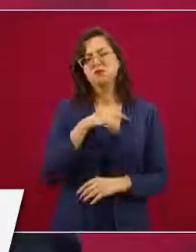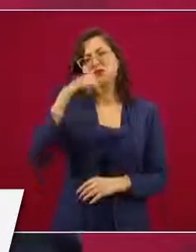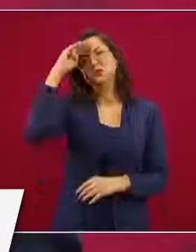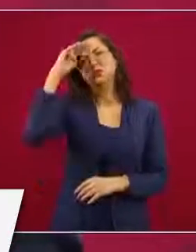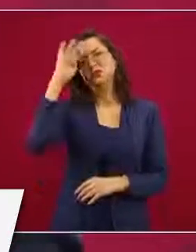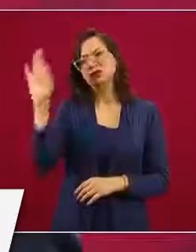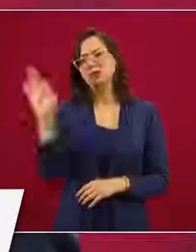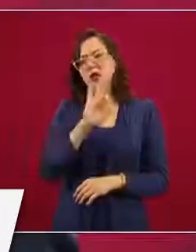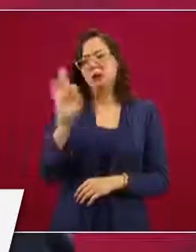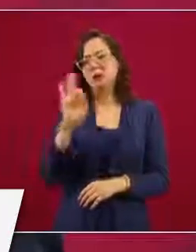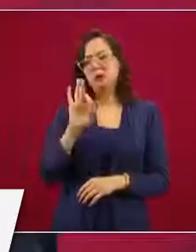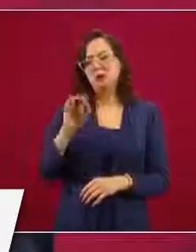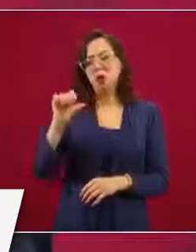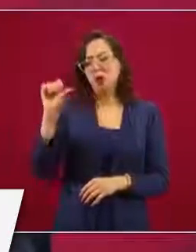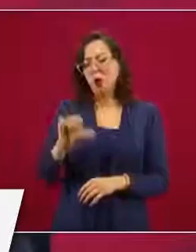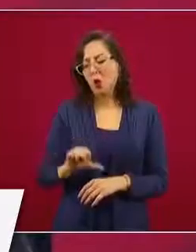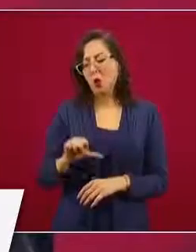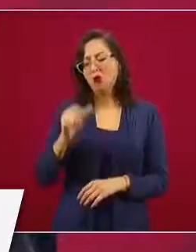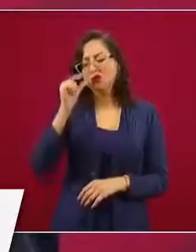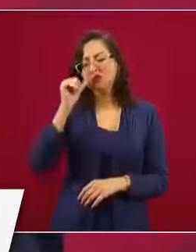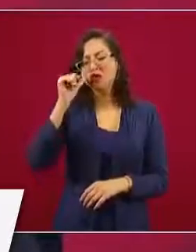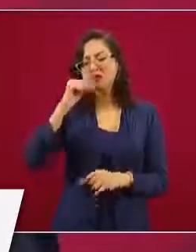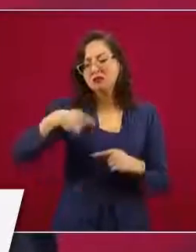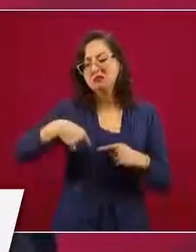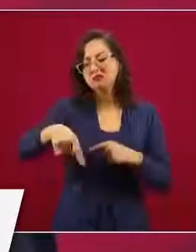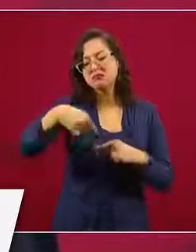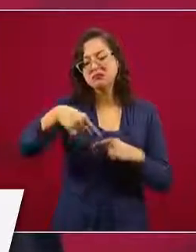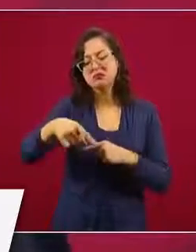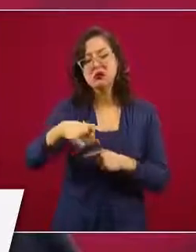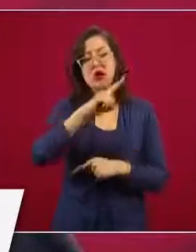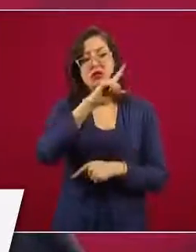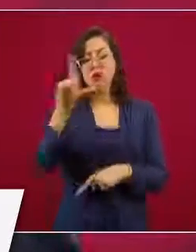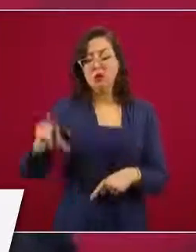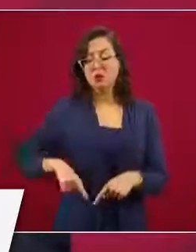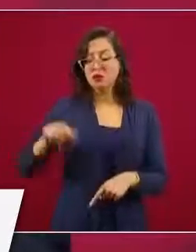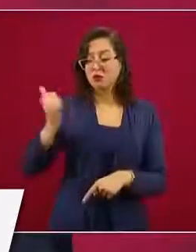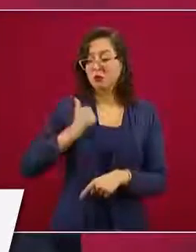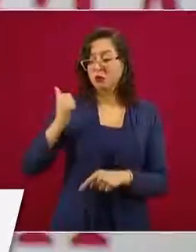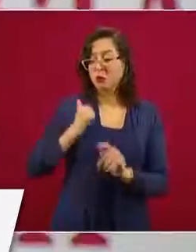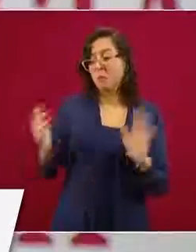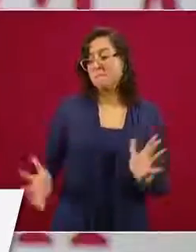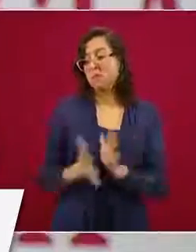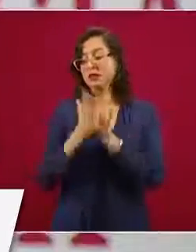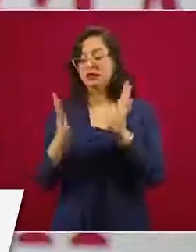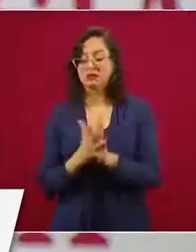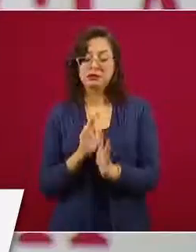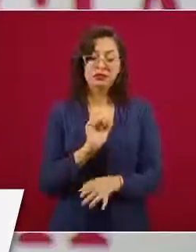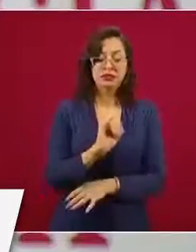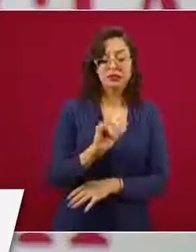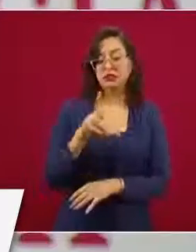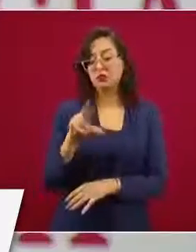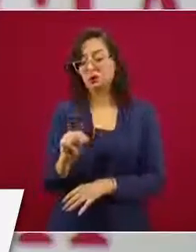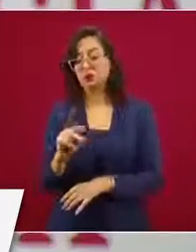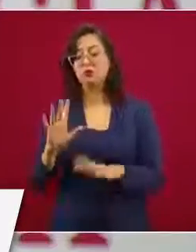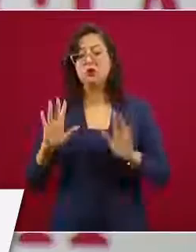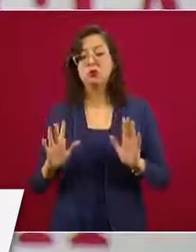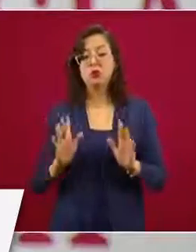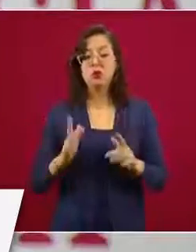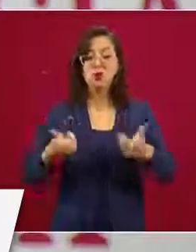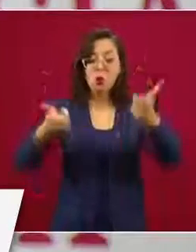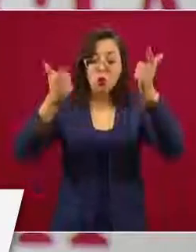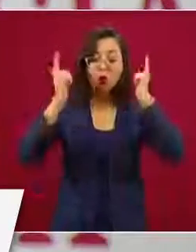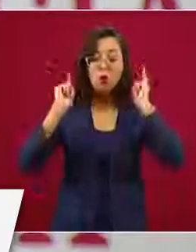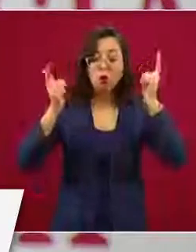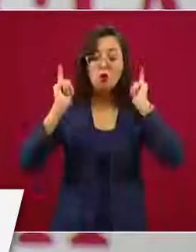el gobierno de Canadá dará de conocer cómo va a participar, si va a participar o no y sus decisiones. Pero celebraríamos mucho